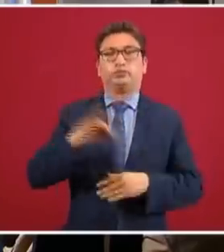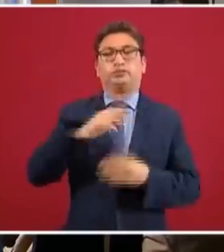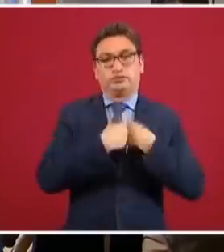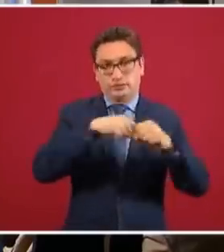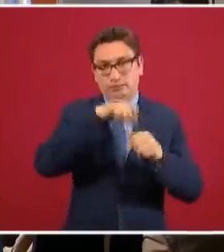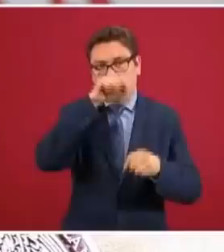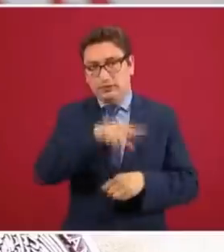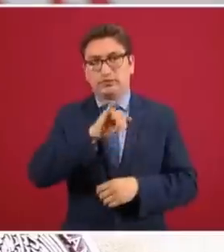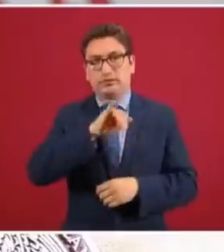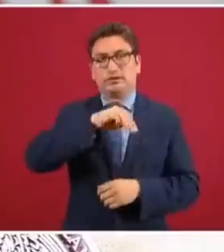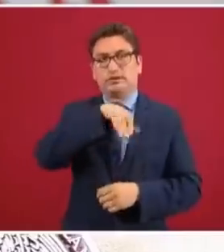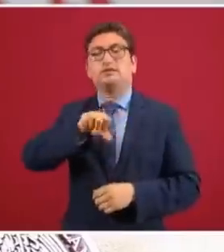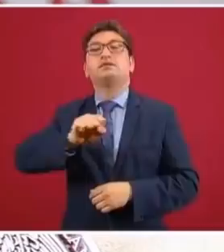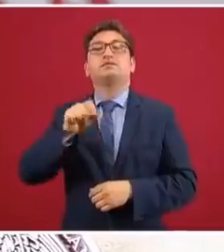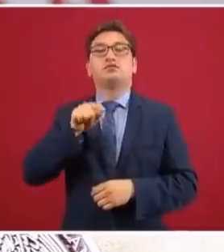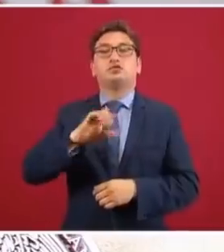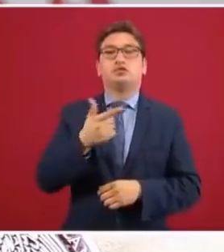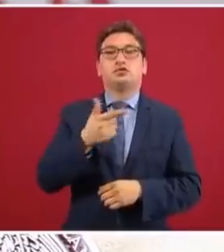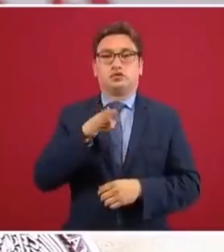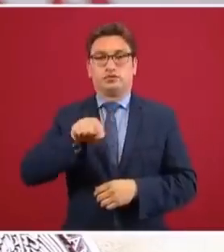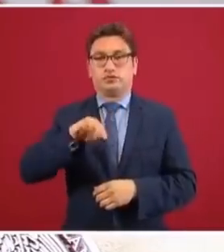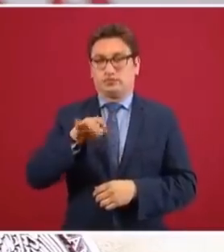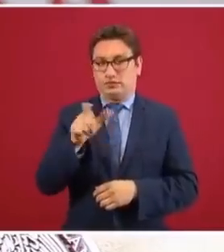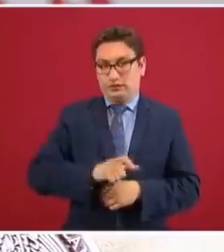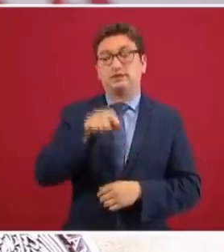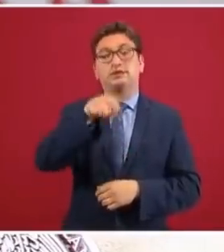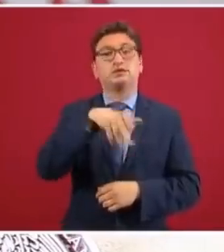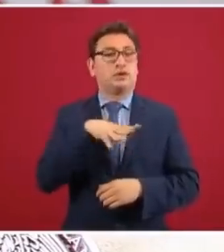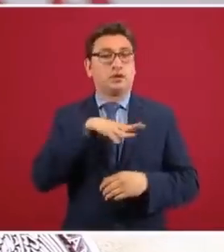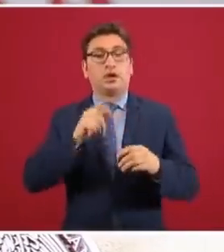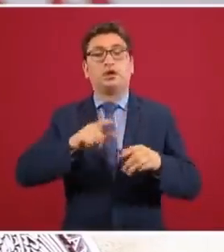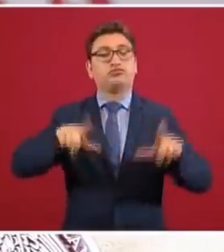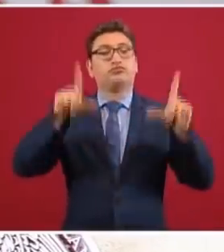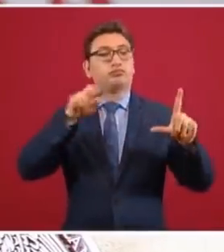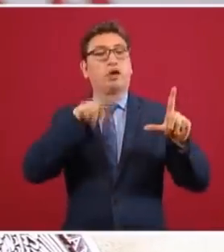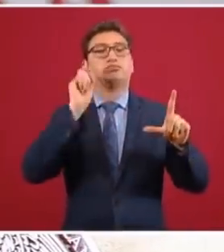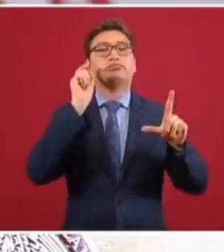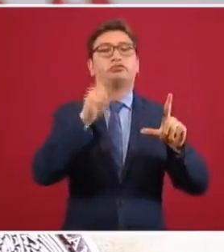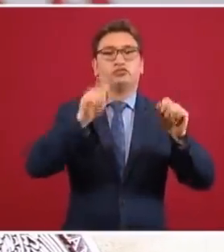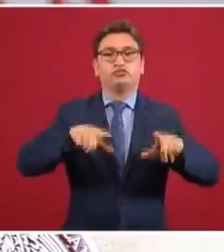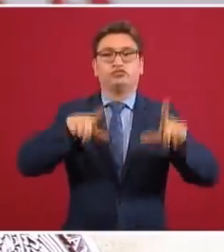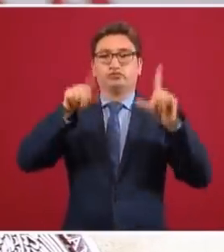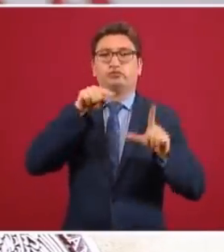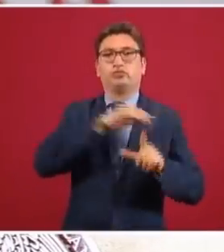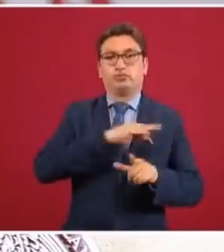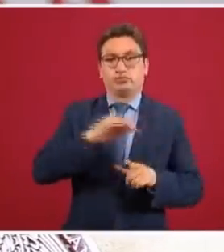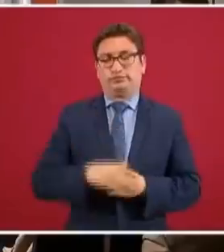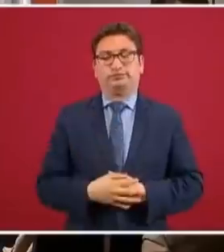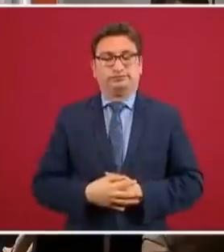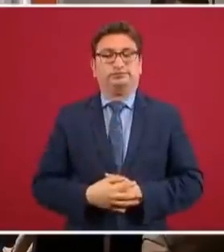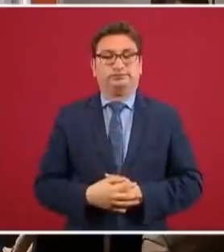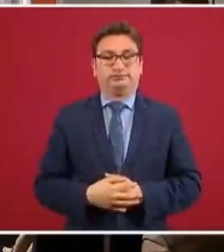es el mismo, ims.gov.mx, ahí va a haber un anuncio para ingresar y ya pasar a la página.